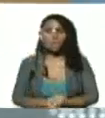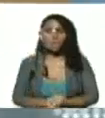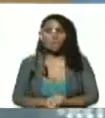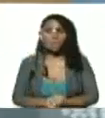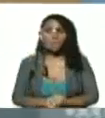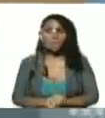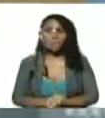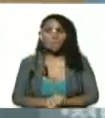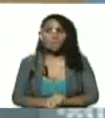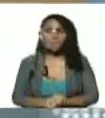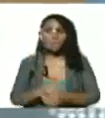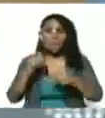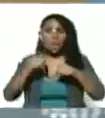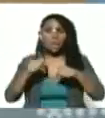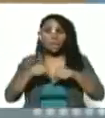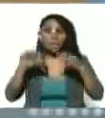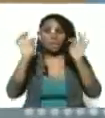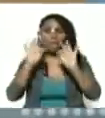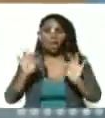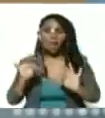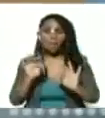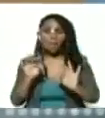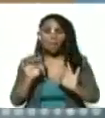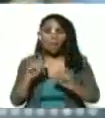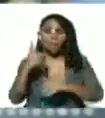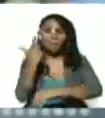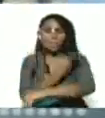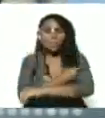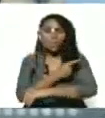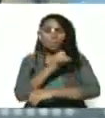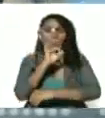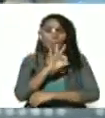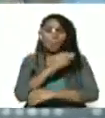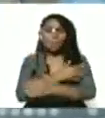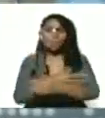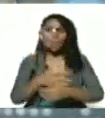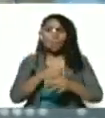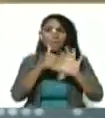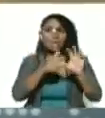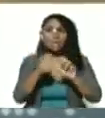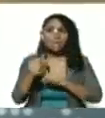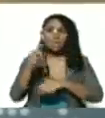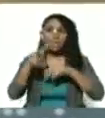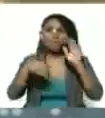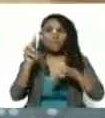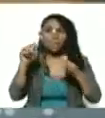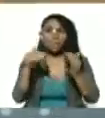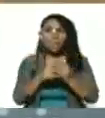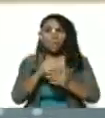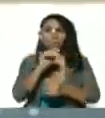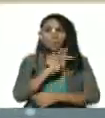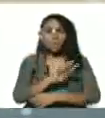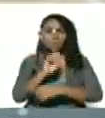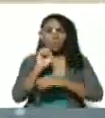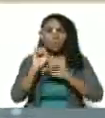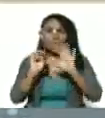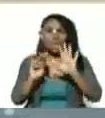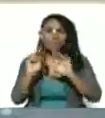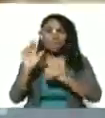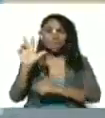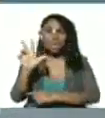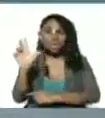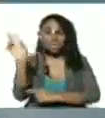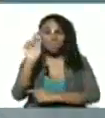a esta altura se han vacunado tres millones seiscientos doce mil cuatrocientos setenta y tres